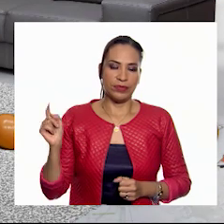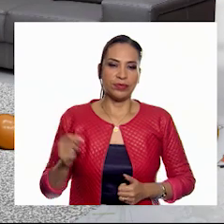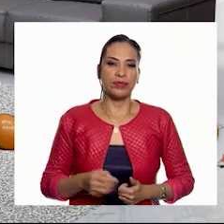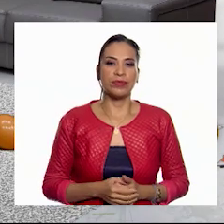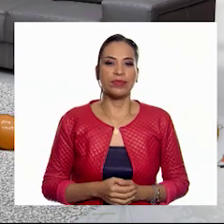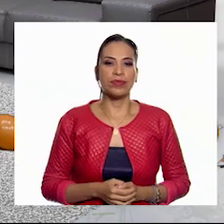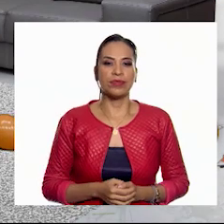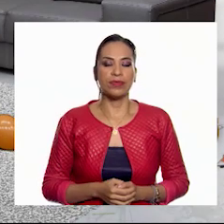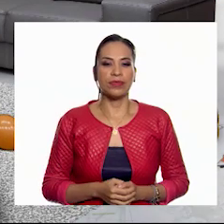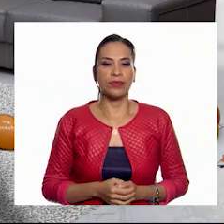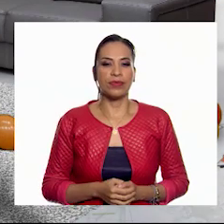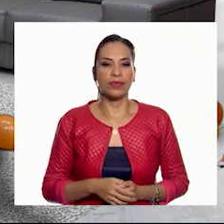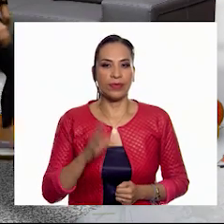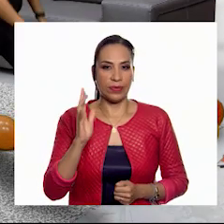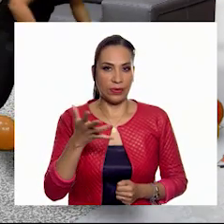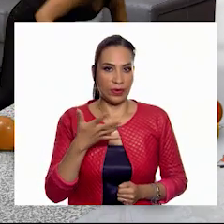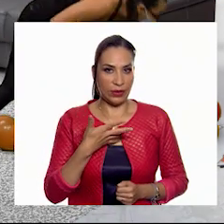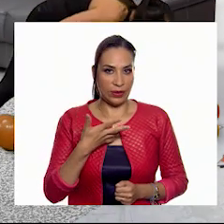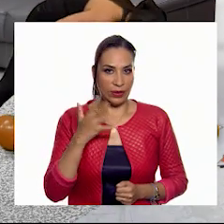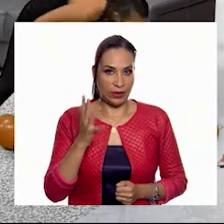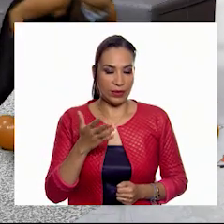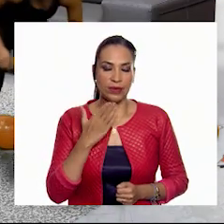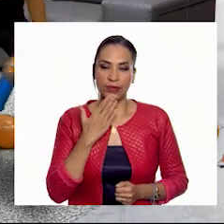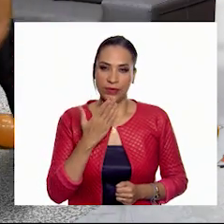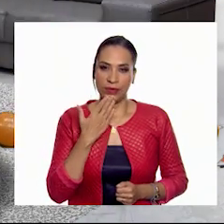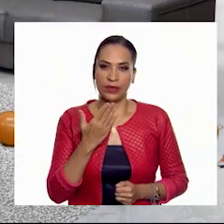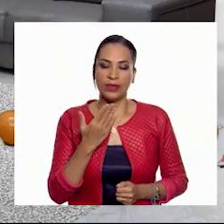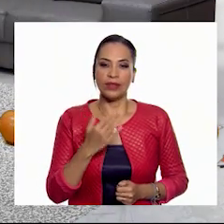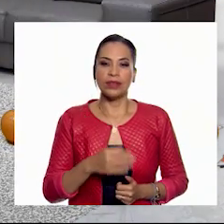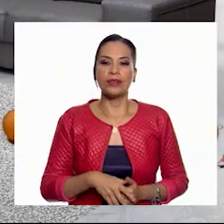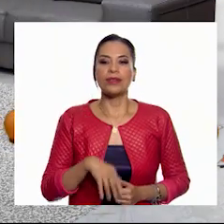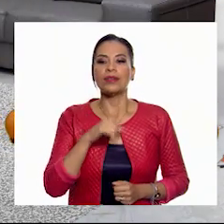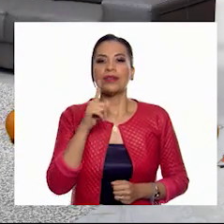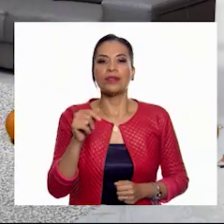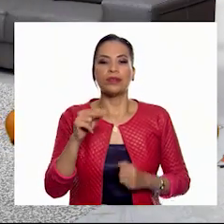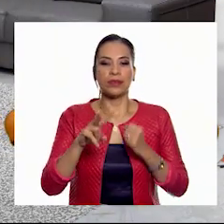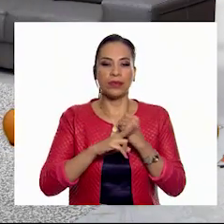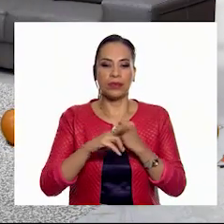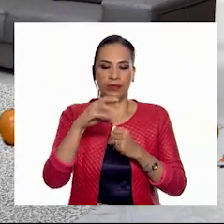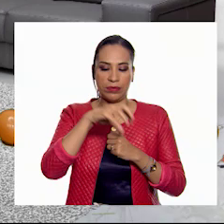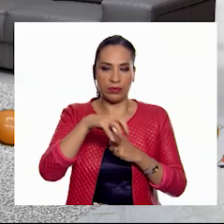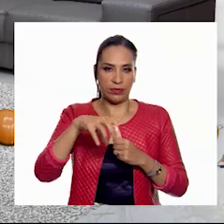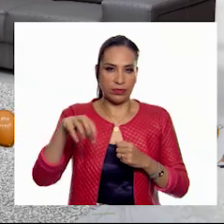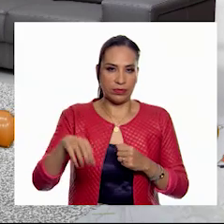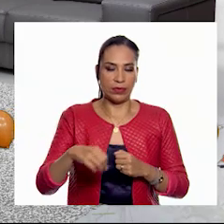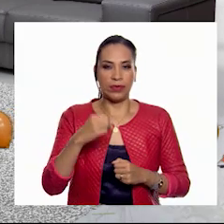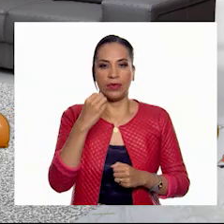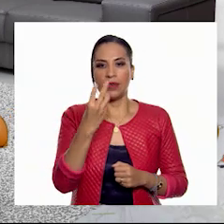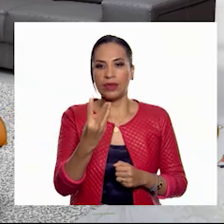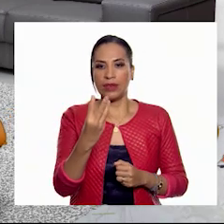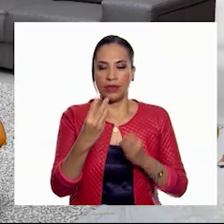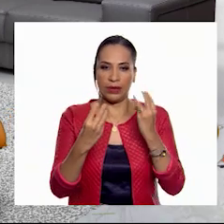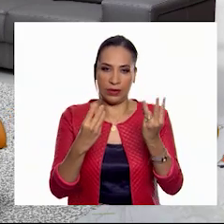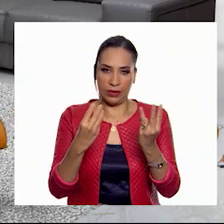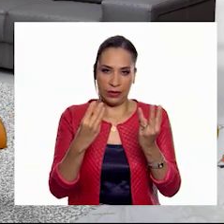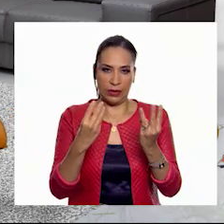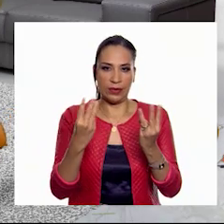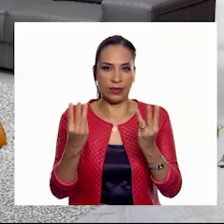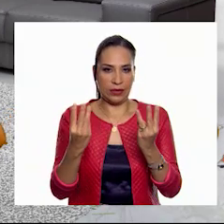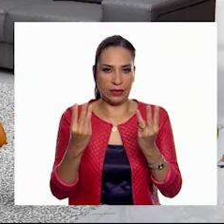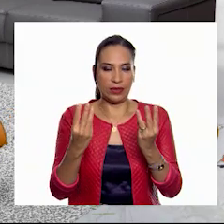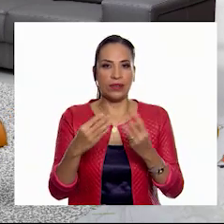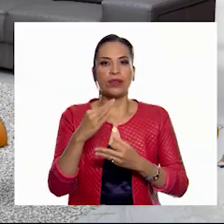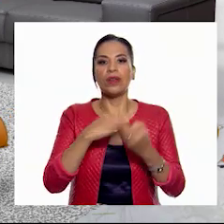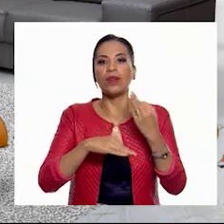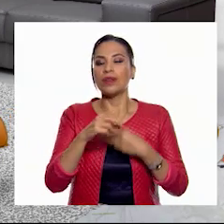¿Tres tú? ¿Ya tienes los tuyos? Sí. Muy bien. Coloquen sus vasos así. Tres son de Jorge y tres son niño. Recuerden